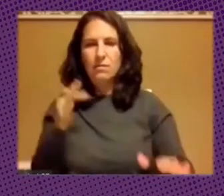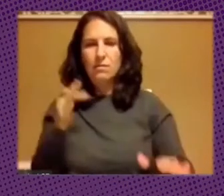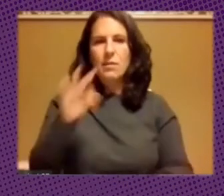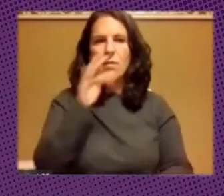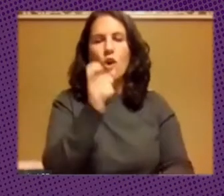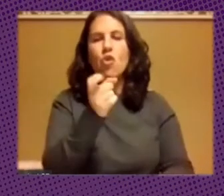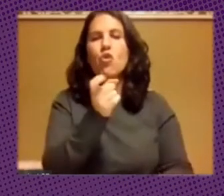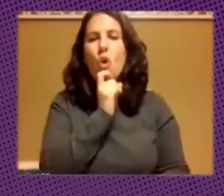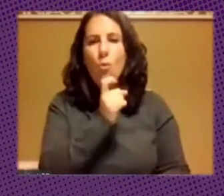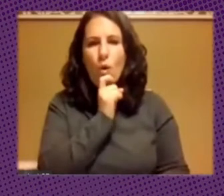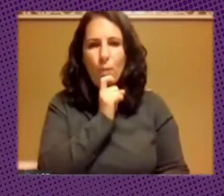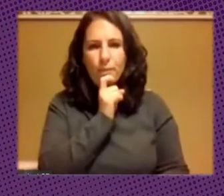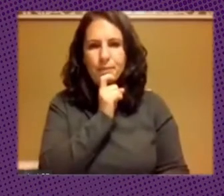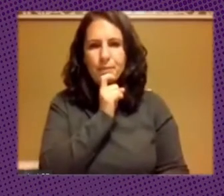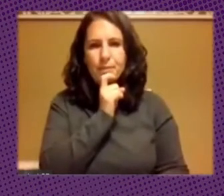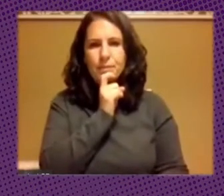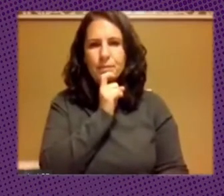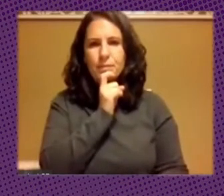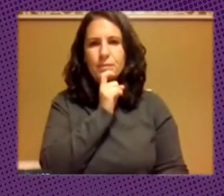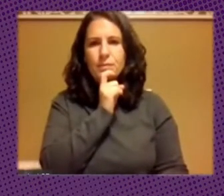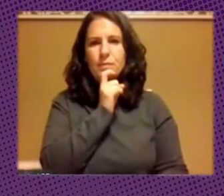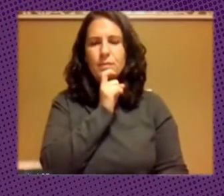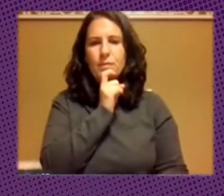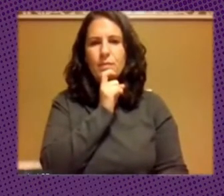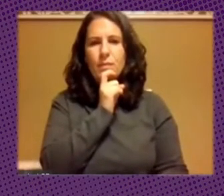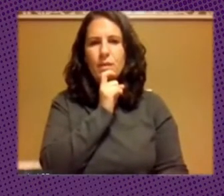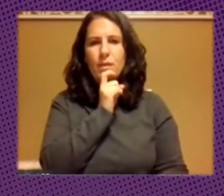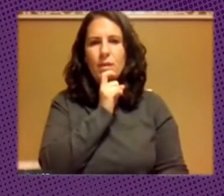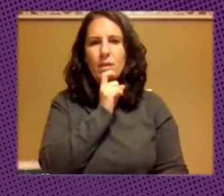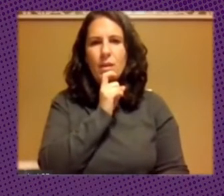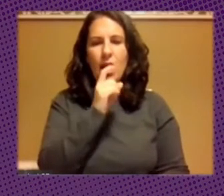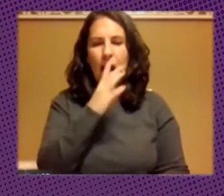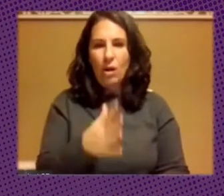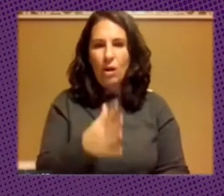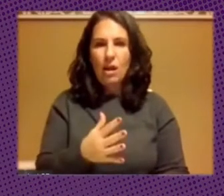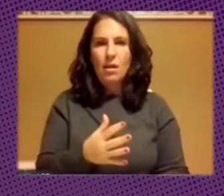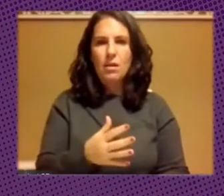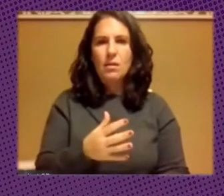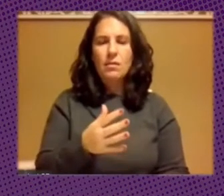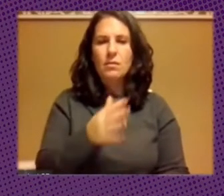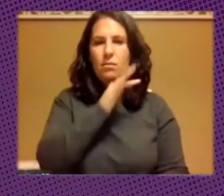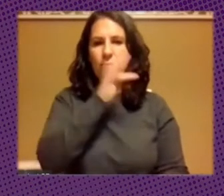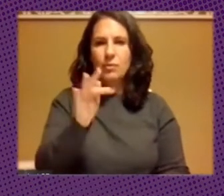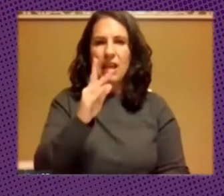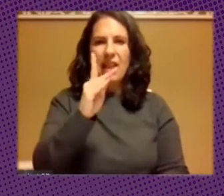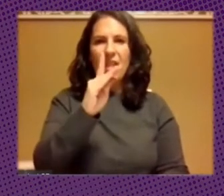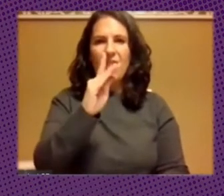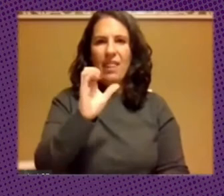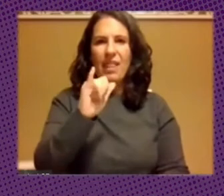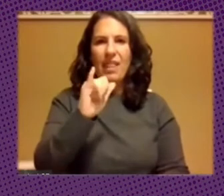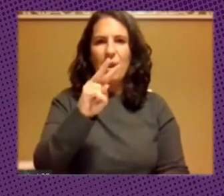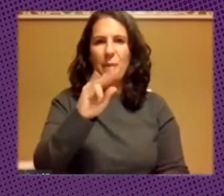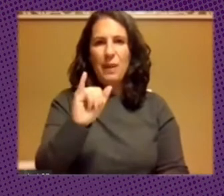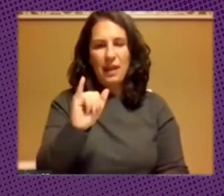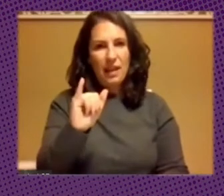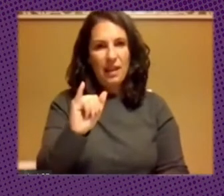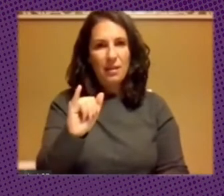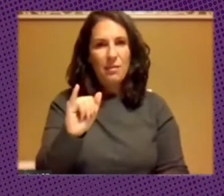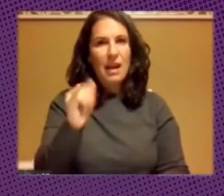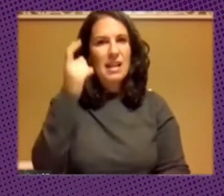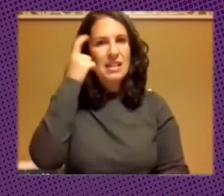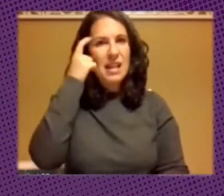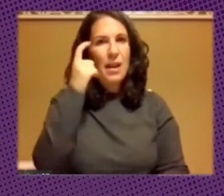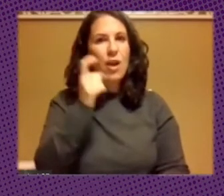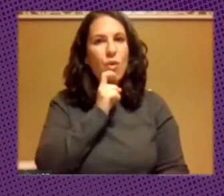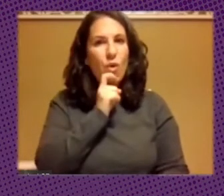así es que sin más le paso la palabra de vuelta a David para hablar de cómo escalar